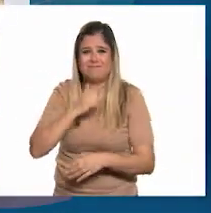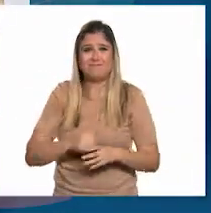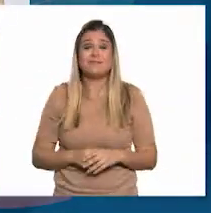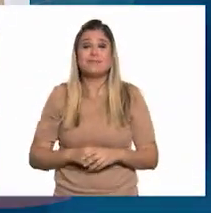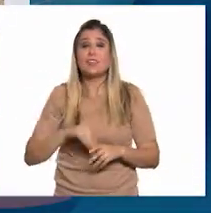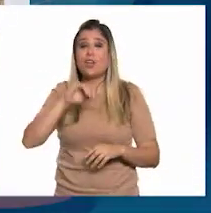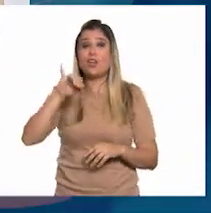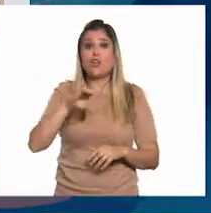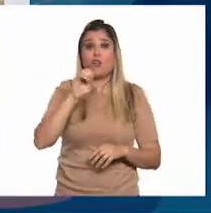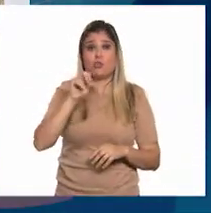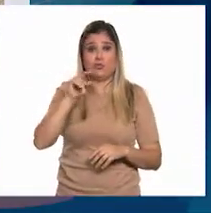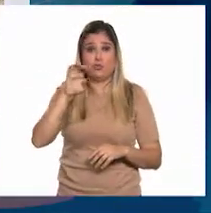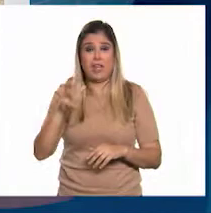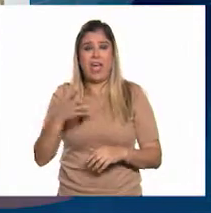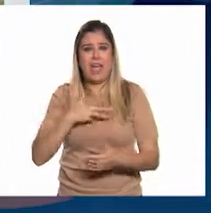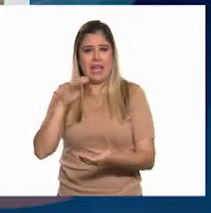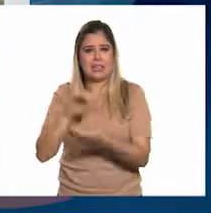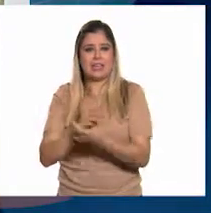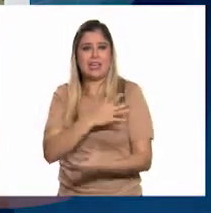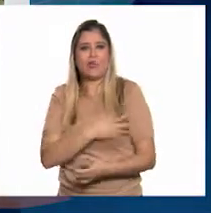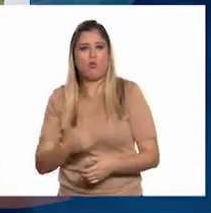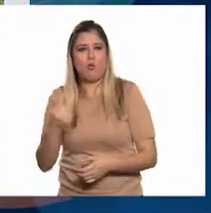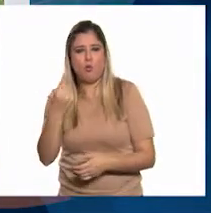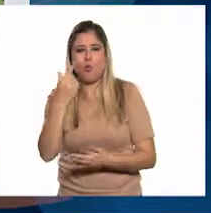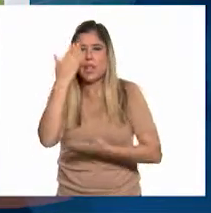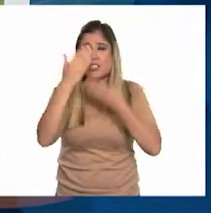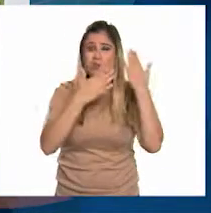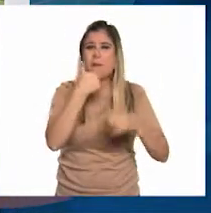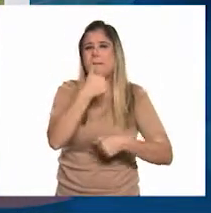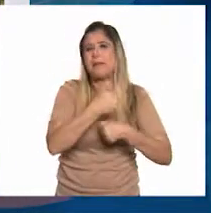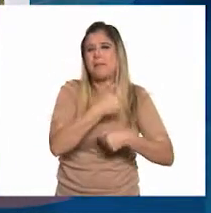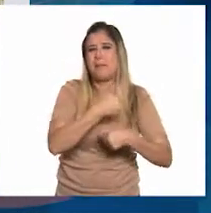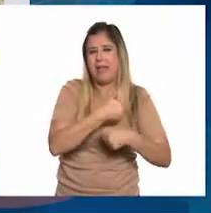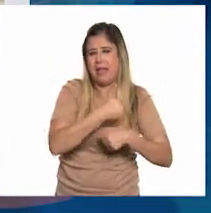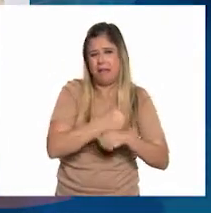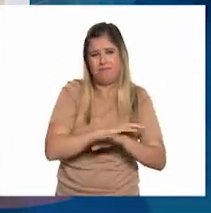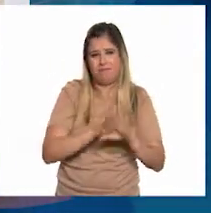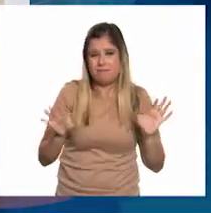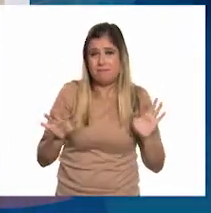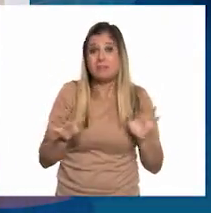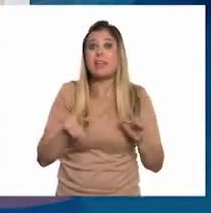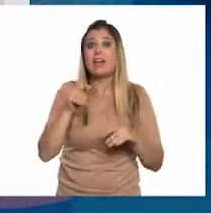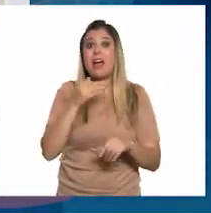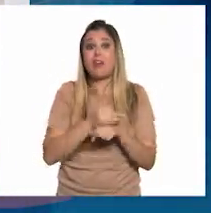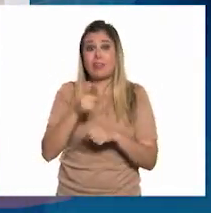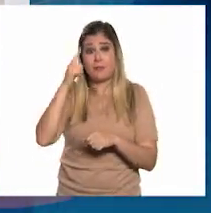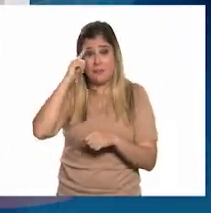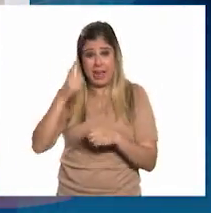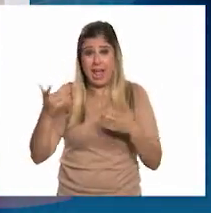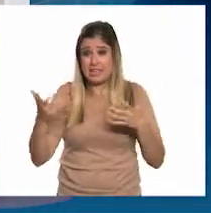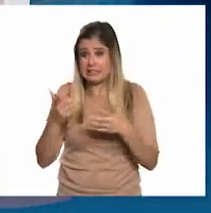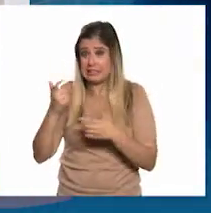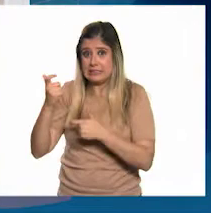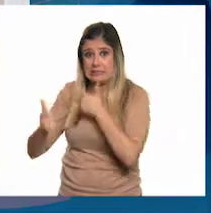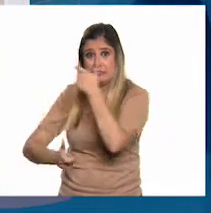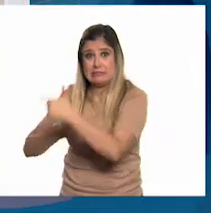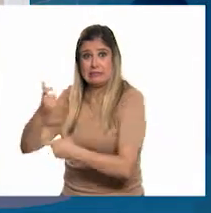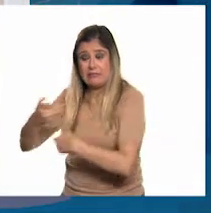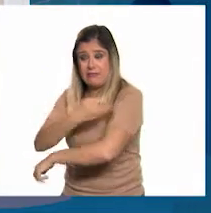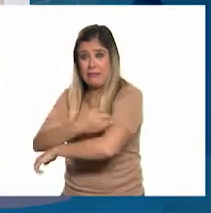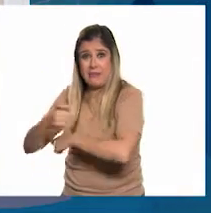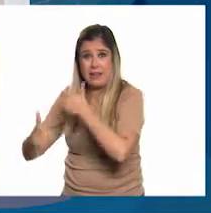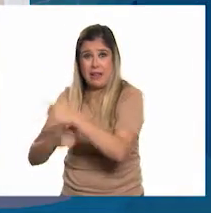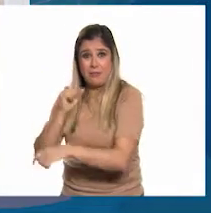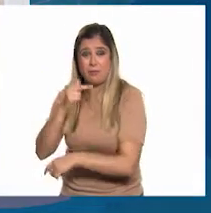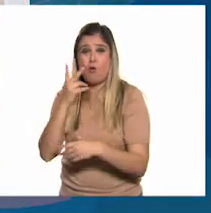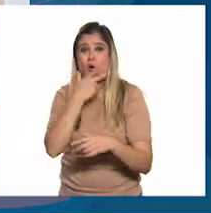Josué está casado y tiene un hijo. Solo pudo estudiar hasta primaria. Y hoy, para poder sacar adelante a su familia, como muchos hombres